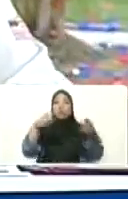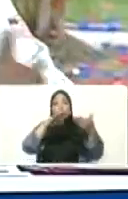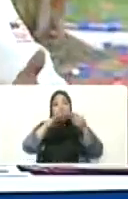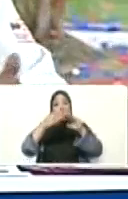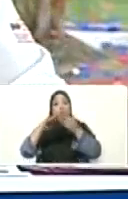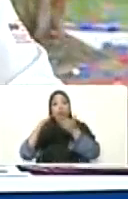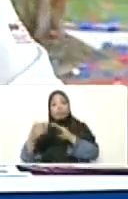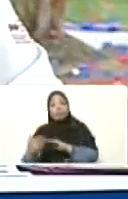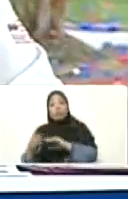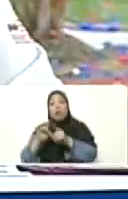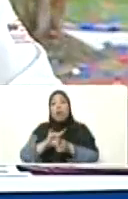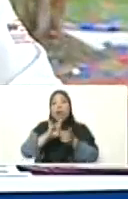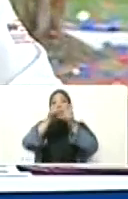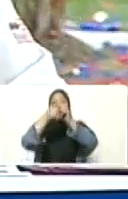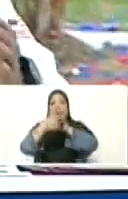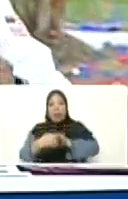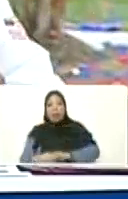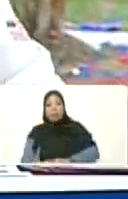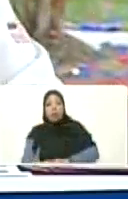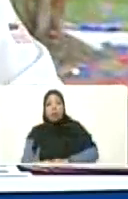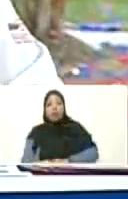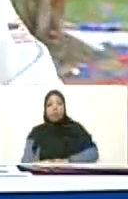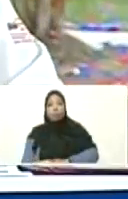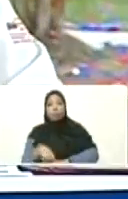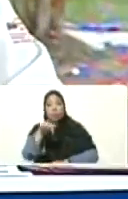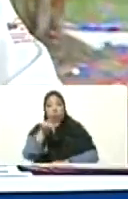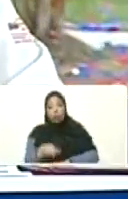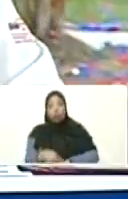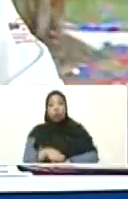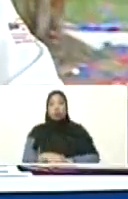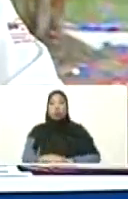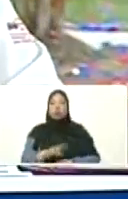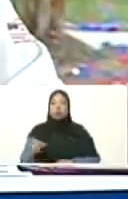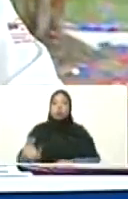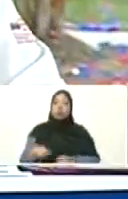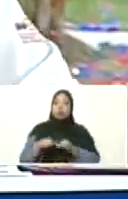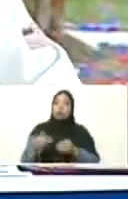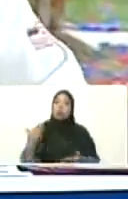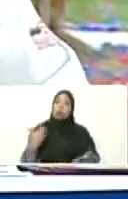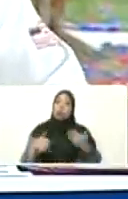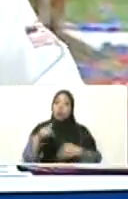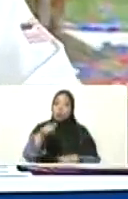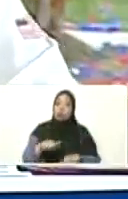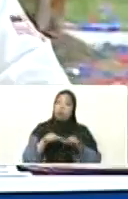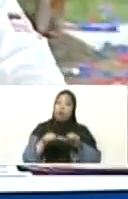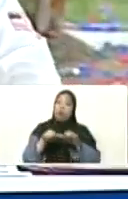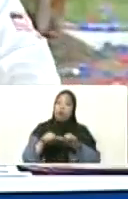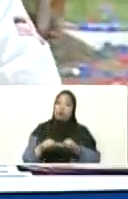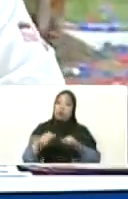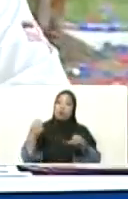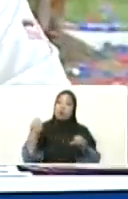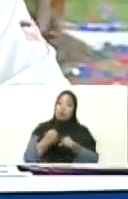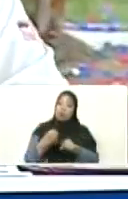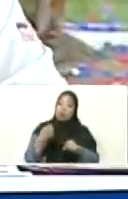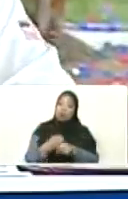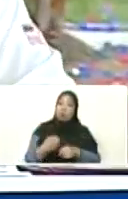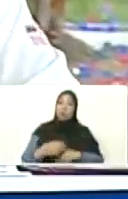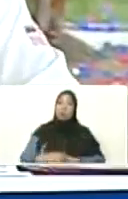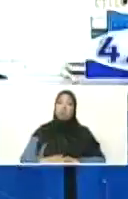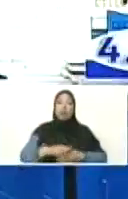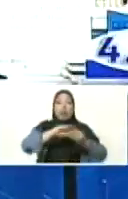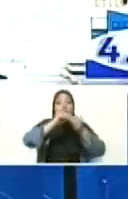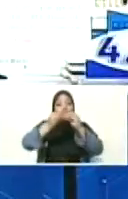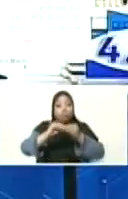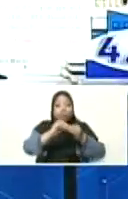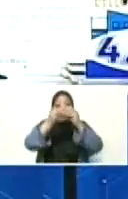este, que cambiaron la morfología urbana y que hoy nos sirven de aliciente para seguir avanzando. Es una re-urbanización